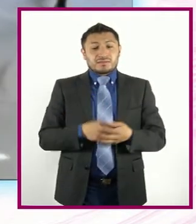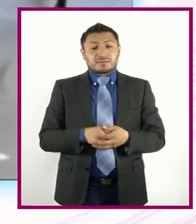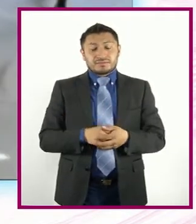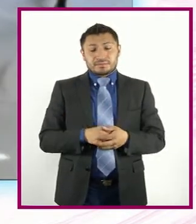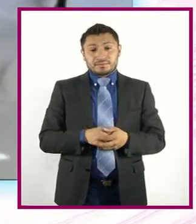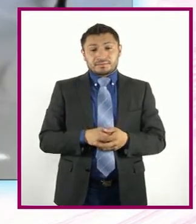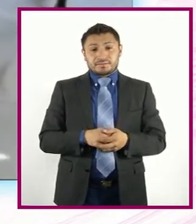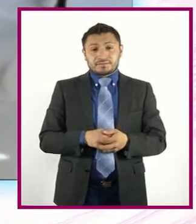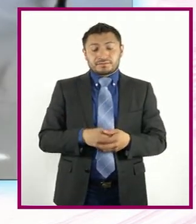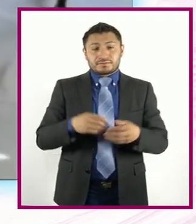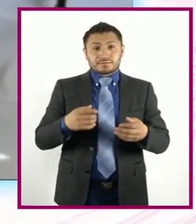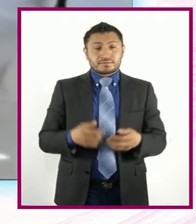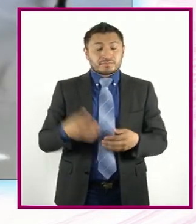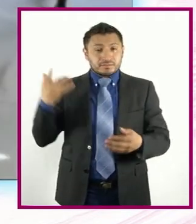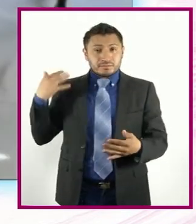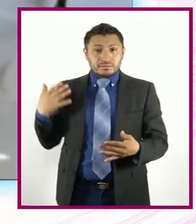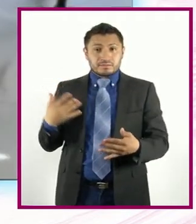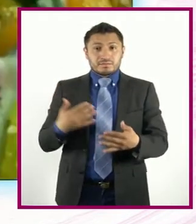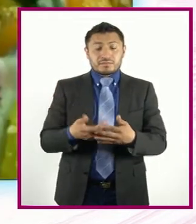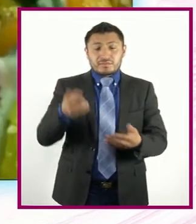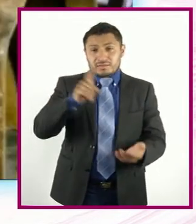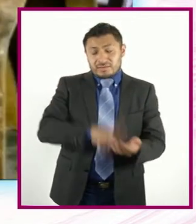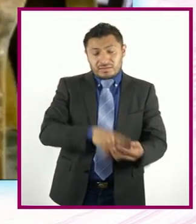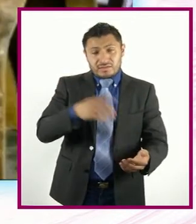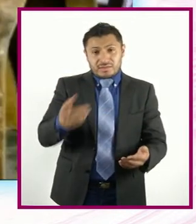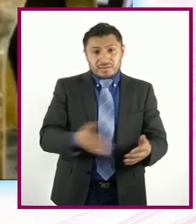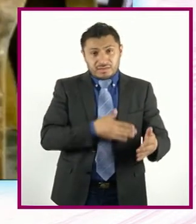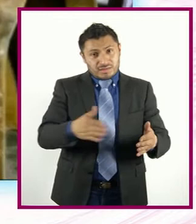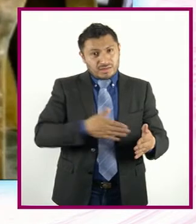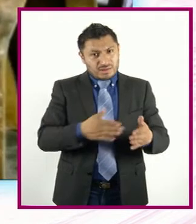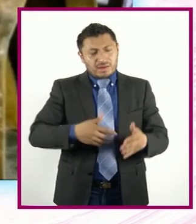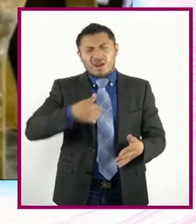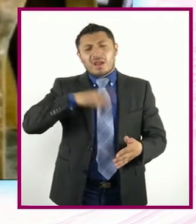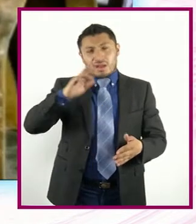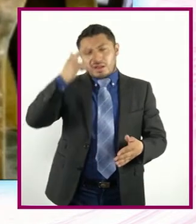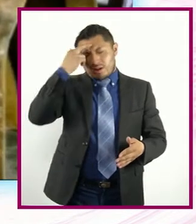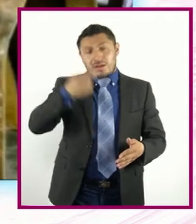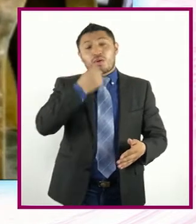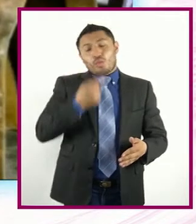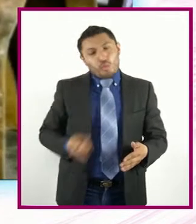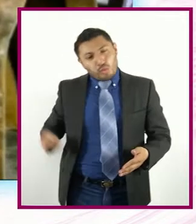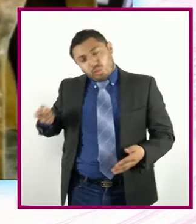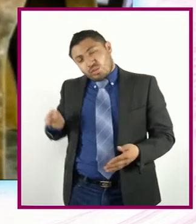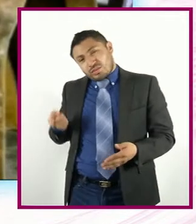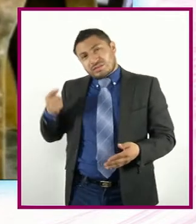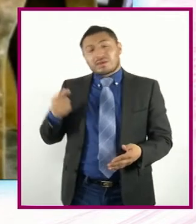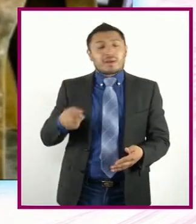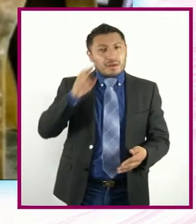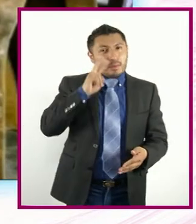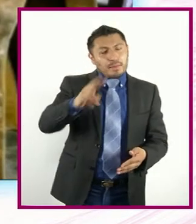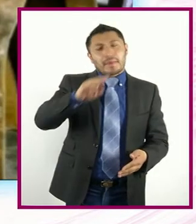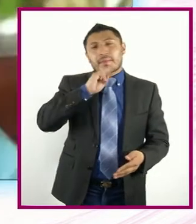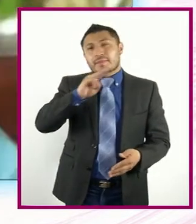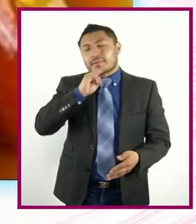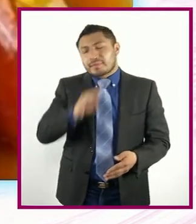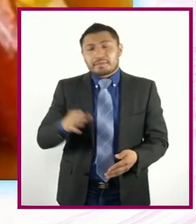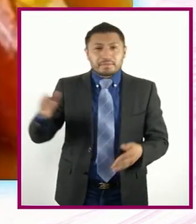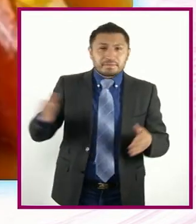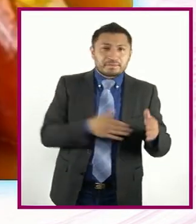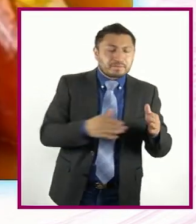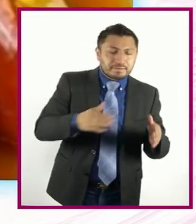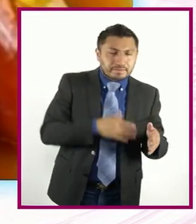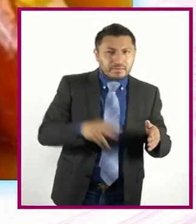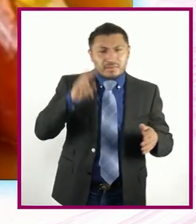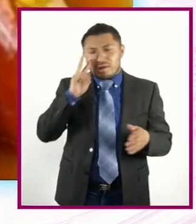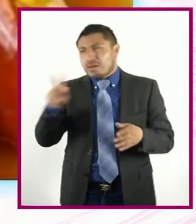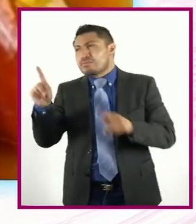Transcurrió Dentro de una cocina Recuerdo Cuando niña Ver a mi mamá Cocinando Ver